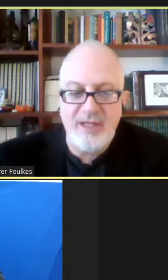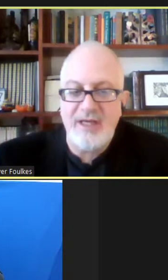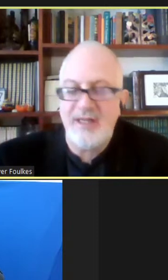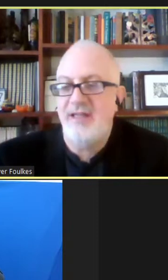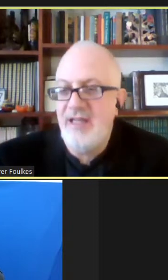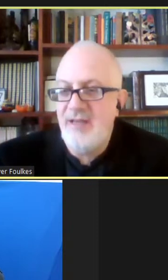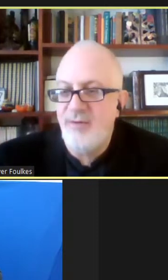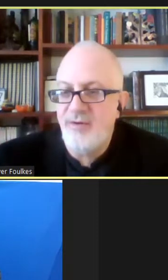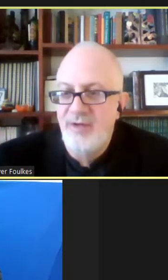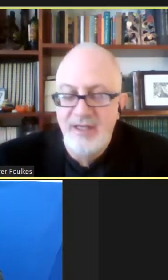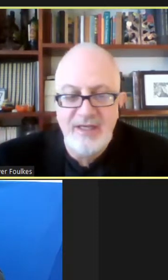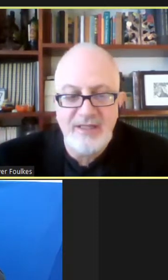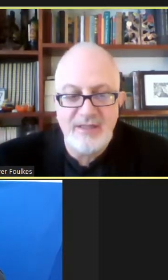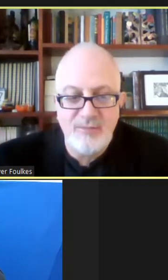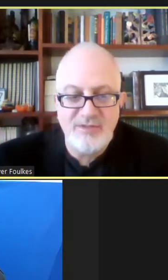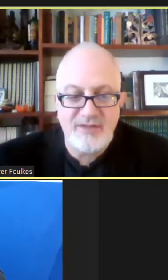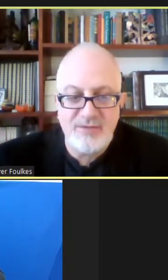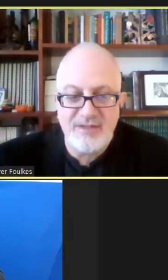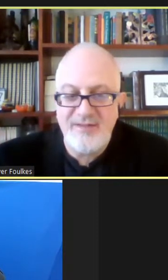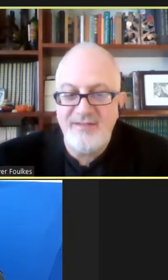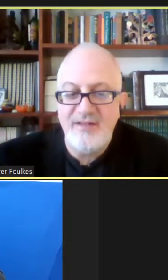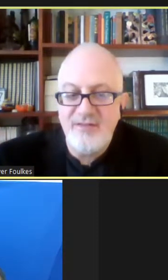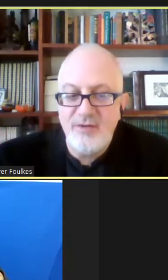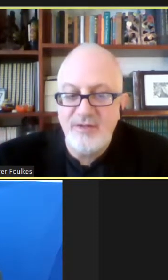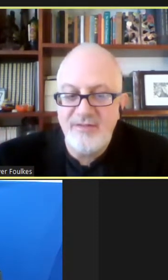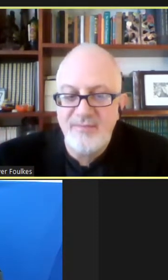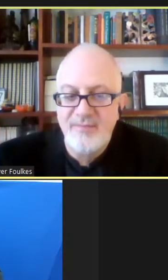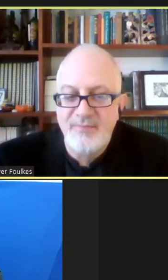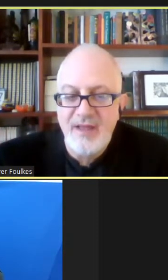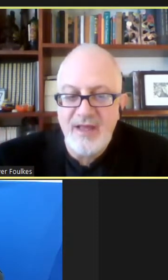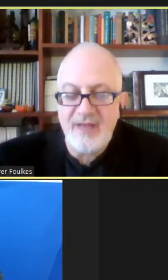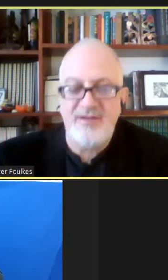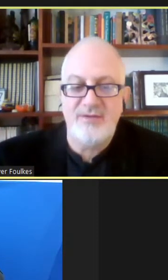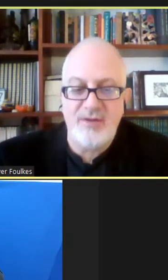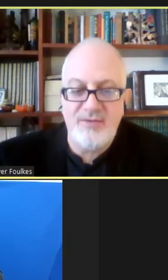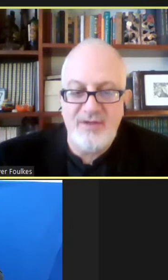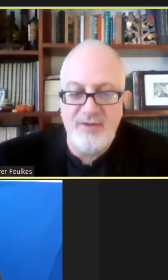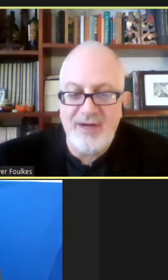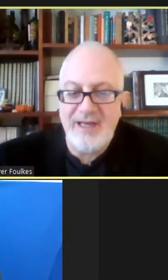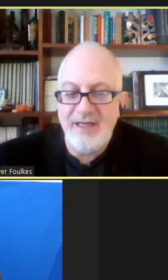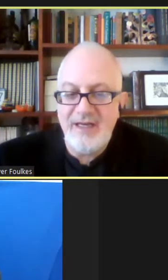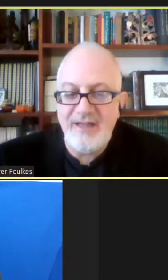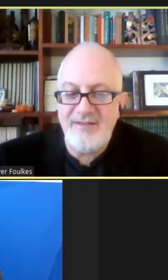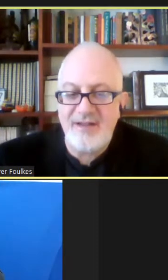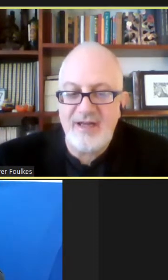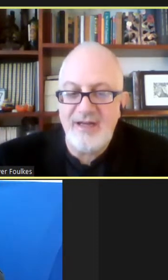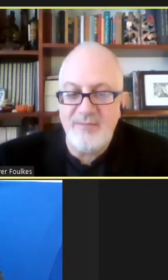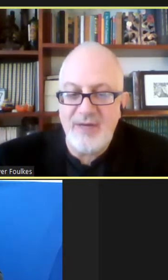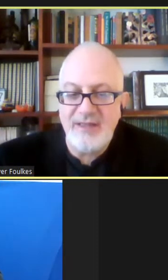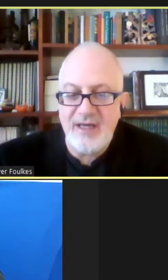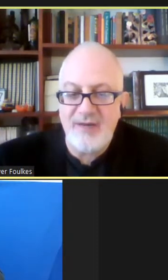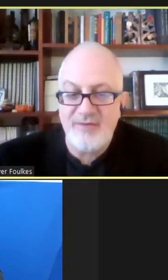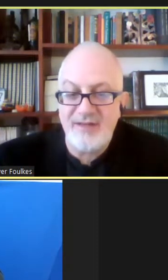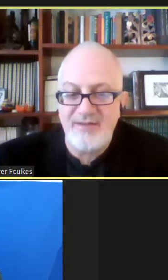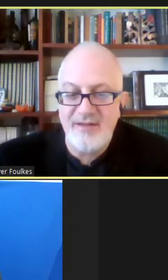Uruguaya del Libro, entre muchas otras distinciones. Ha sido traducido al inglés, al alemán, al francés